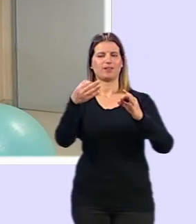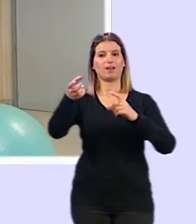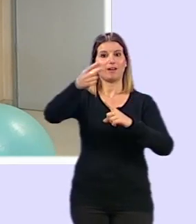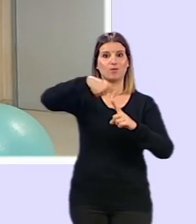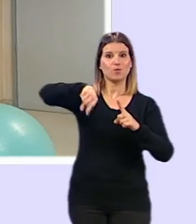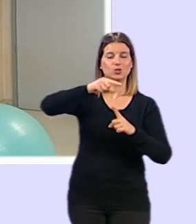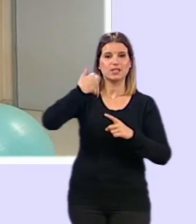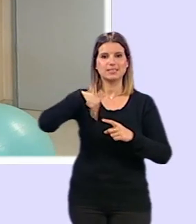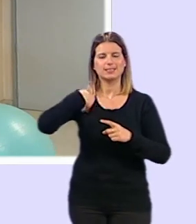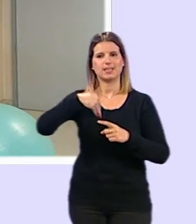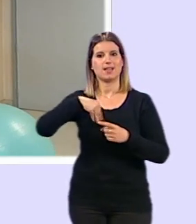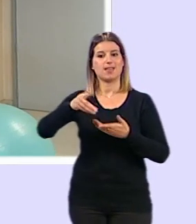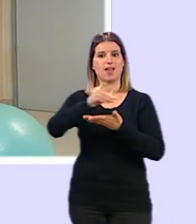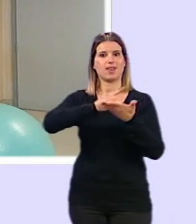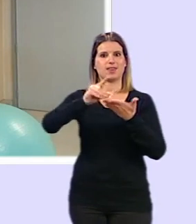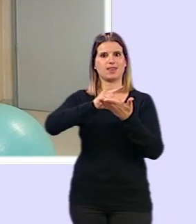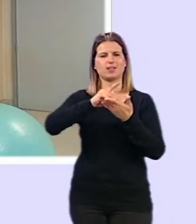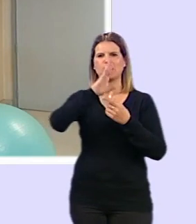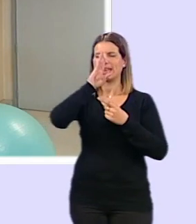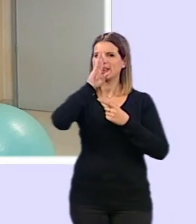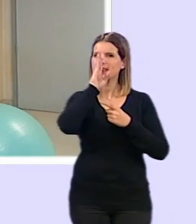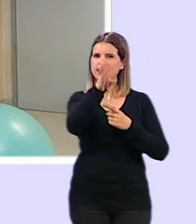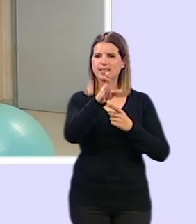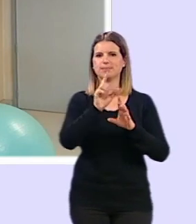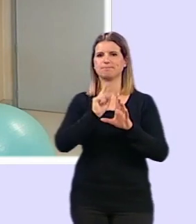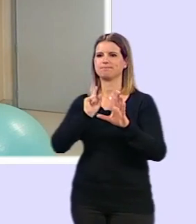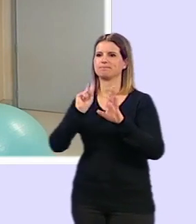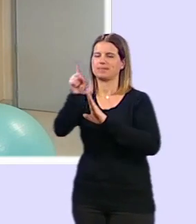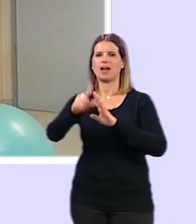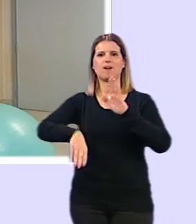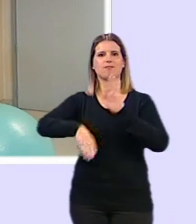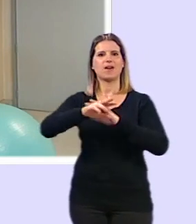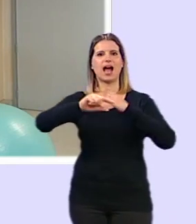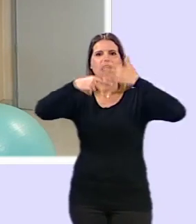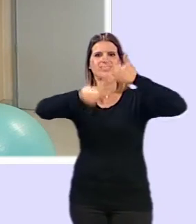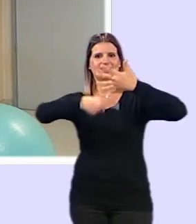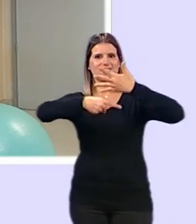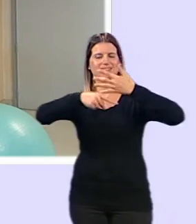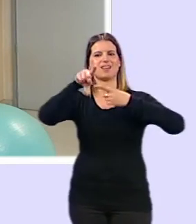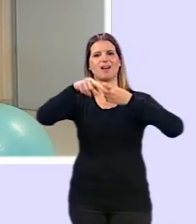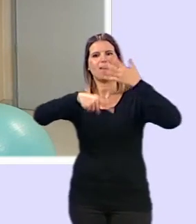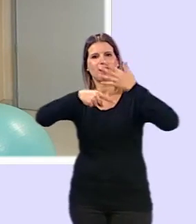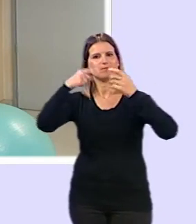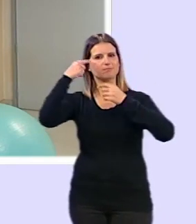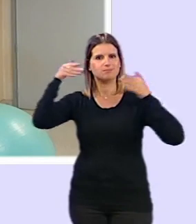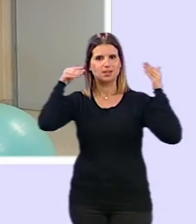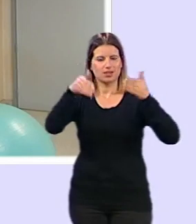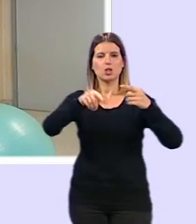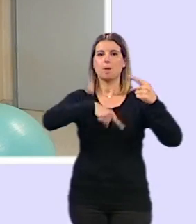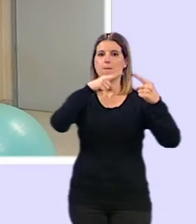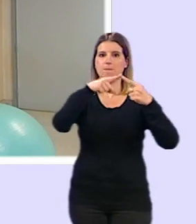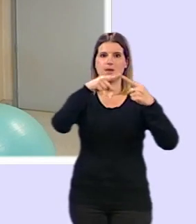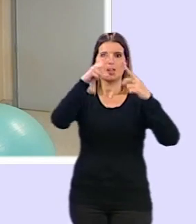una vez que veis los datos os pasen directamente a la sexta planta donde allí os atendemos en primer lugar la